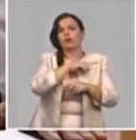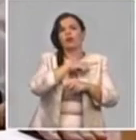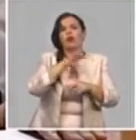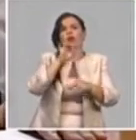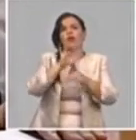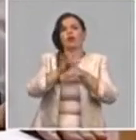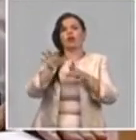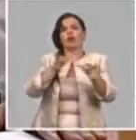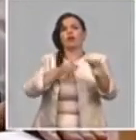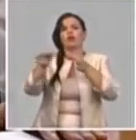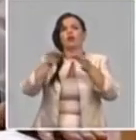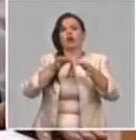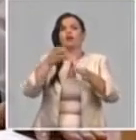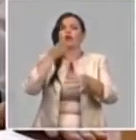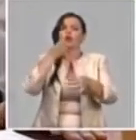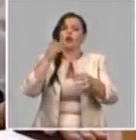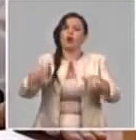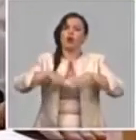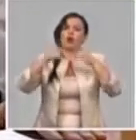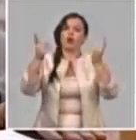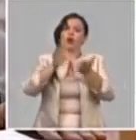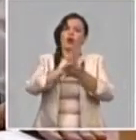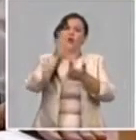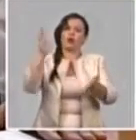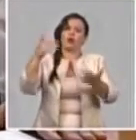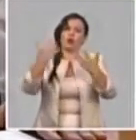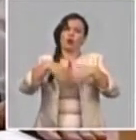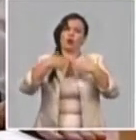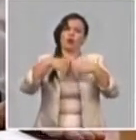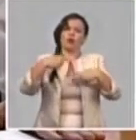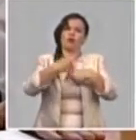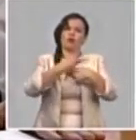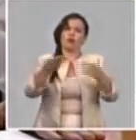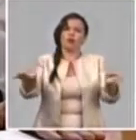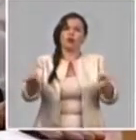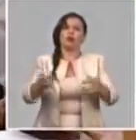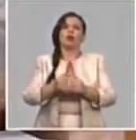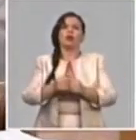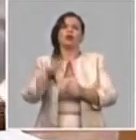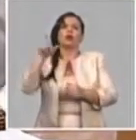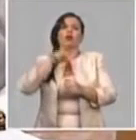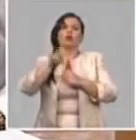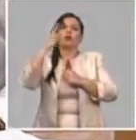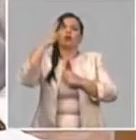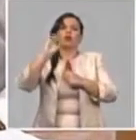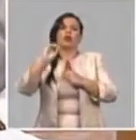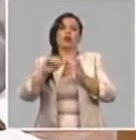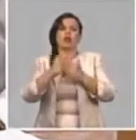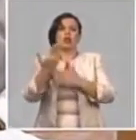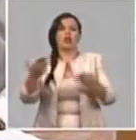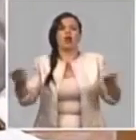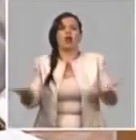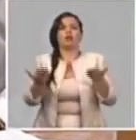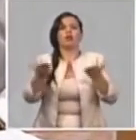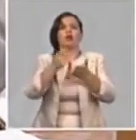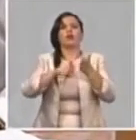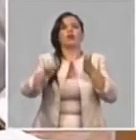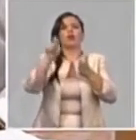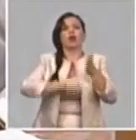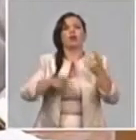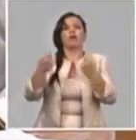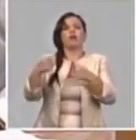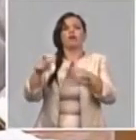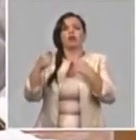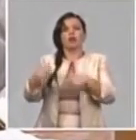compromisos productivos. Se ha seguido en estos últimos 30 días avanzando en el programa inversionista que tiene el organismo que